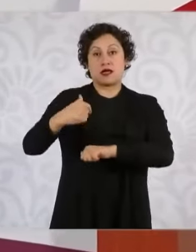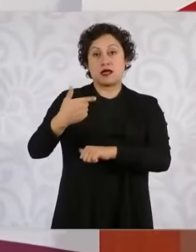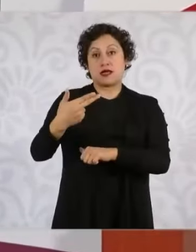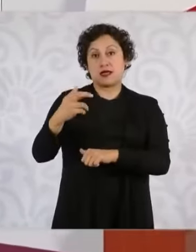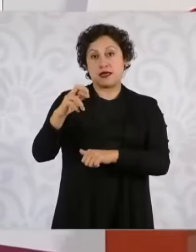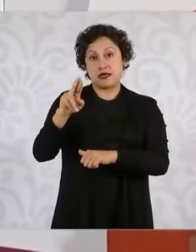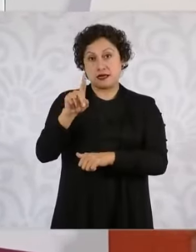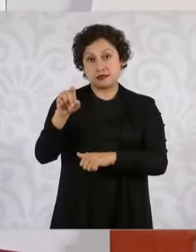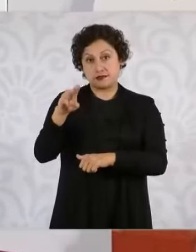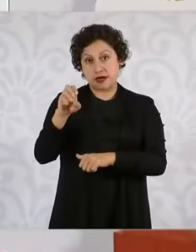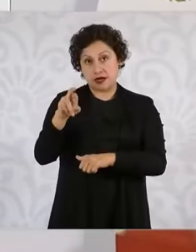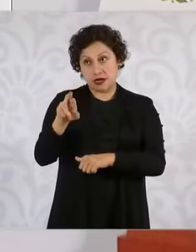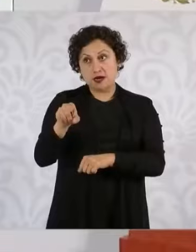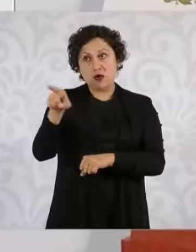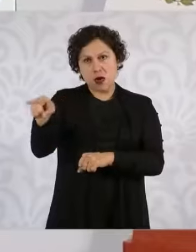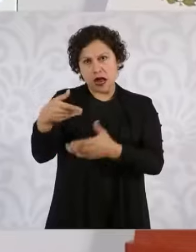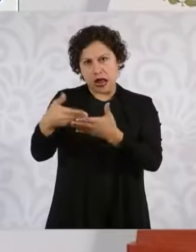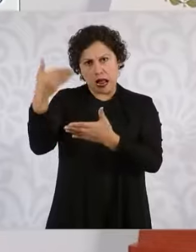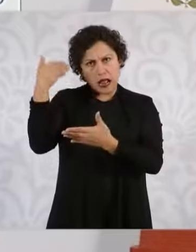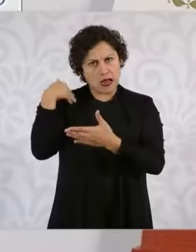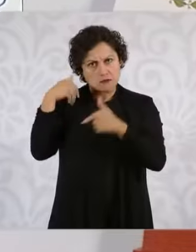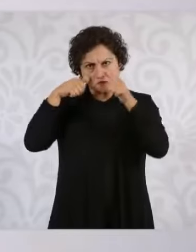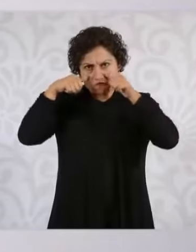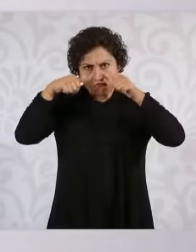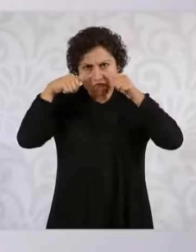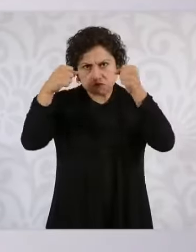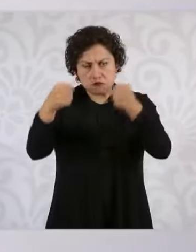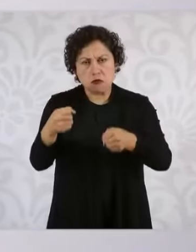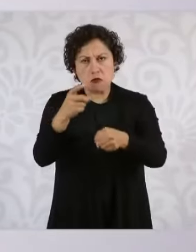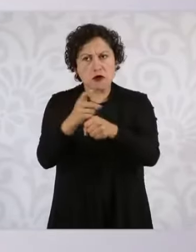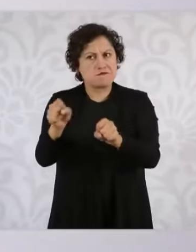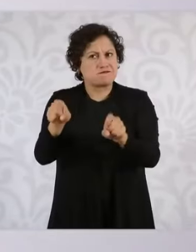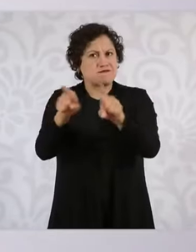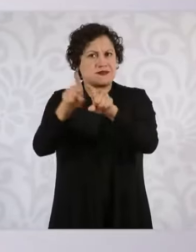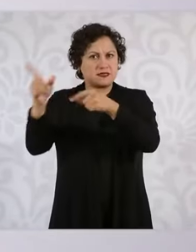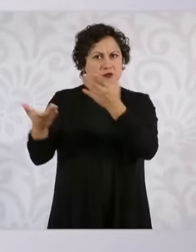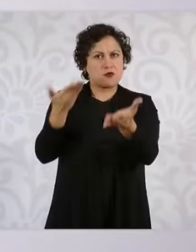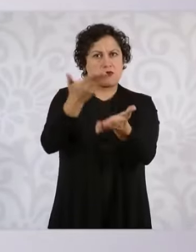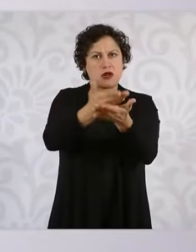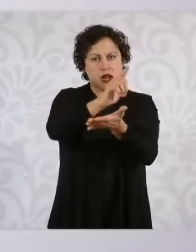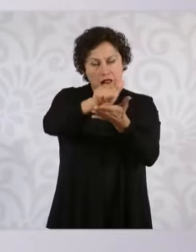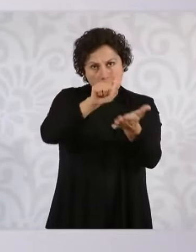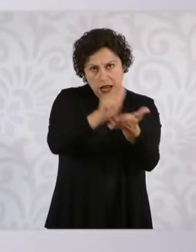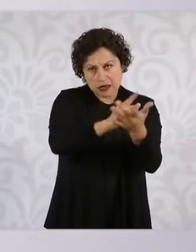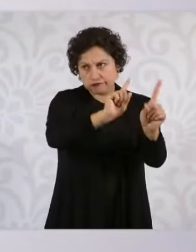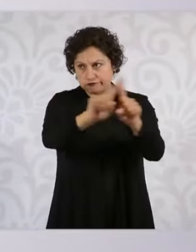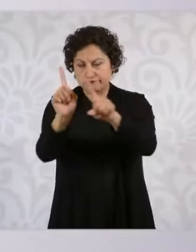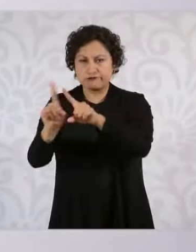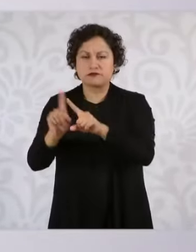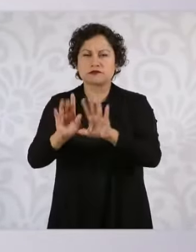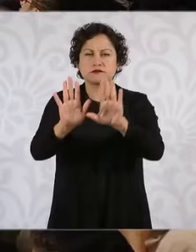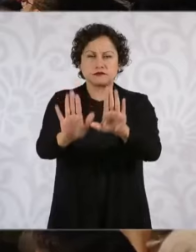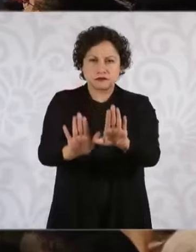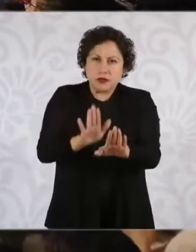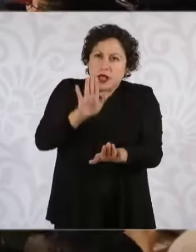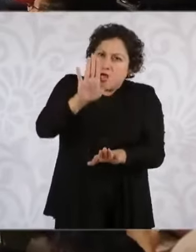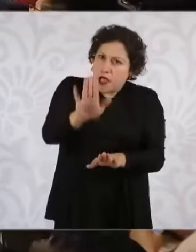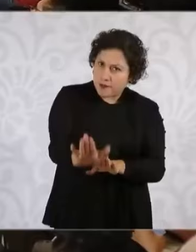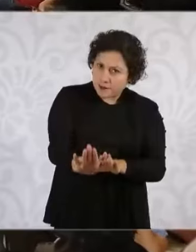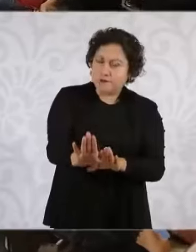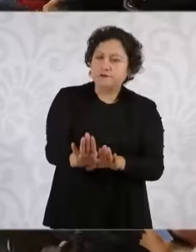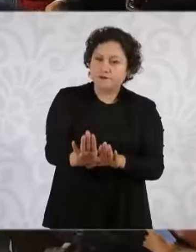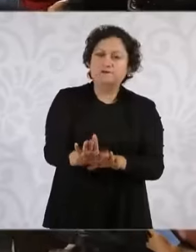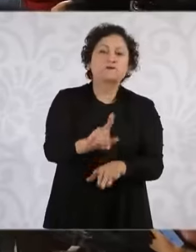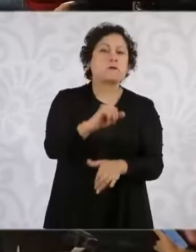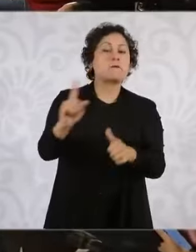largo de su vida que se ha dedicado a seguridad en este tema. Entonces, vamos por partes. Vamos primero con la reforma al poder judicial y